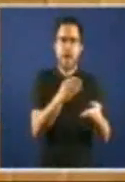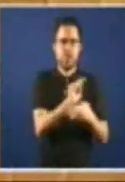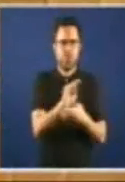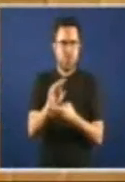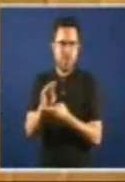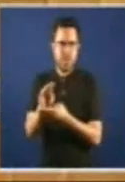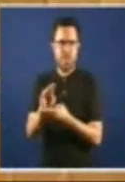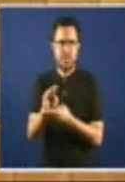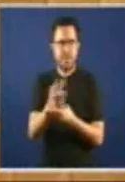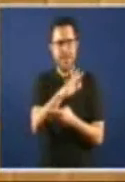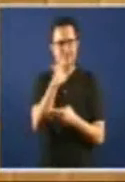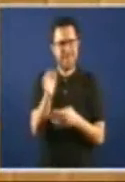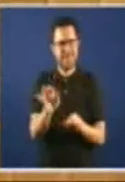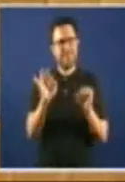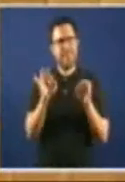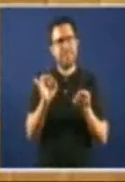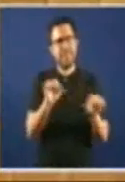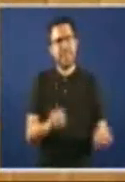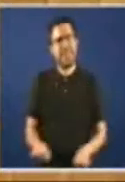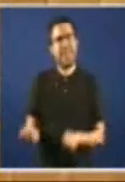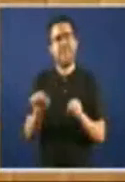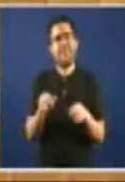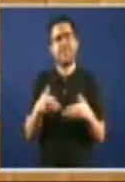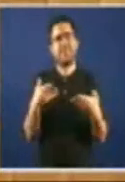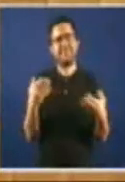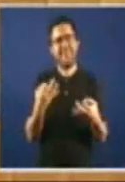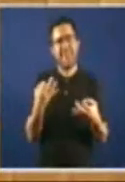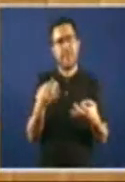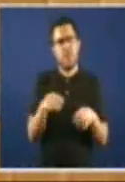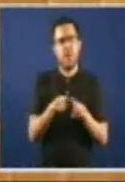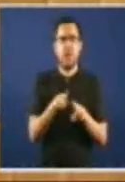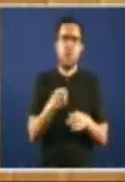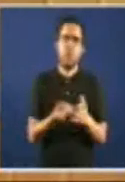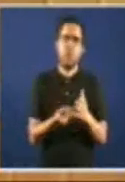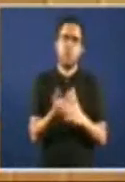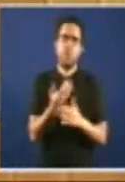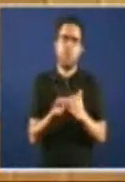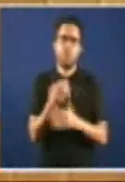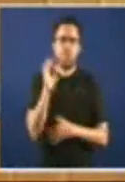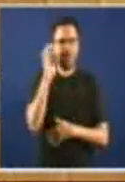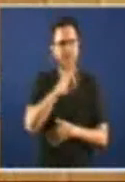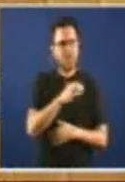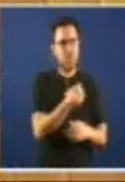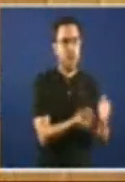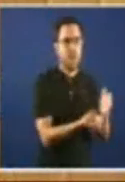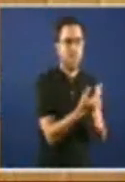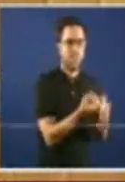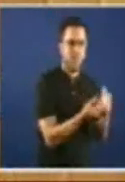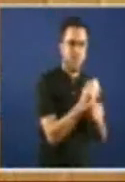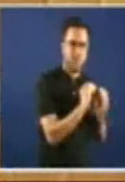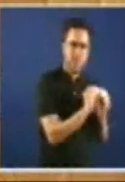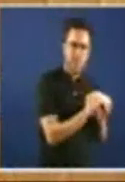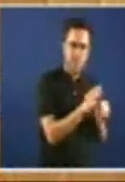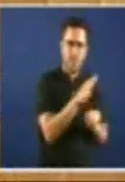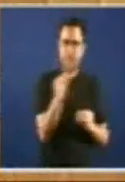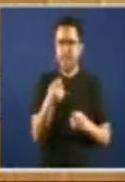A Os Productos Galegos Tanto a súa Producción Como a súa Comercialización E o